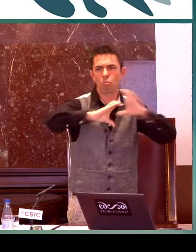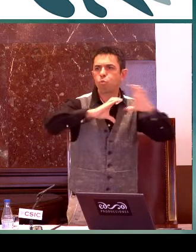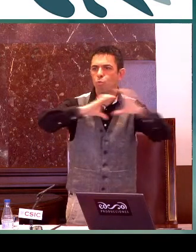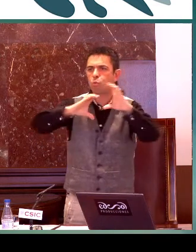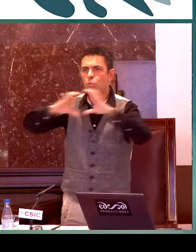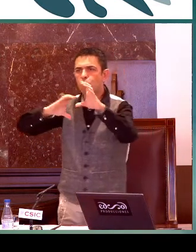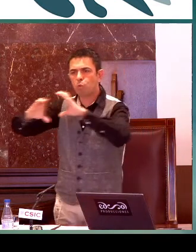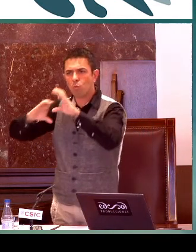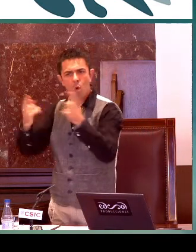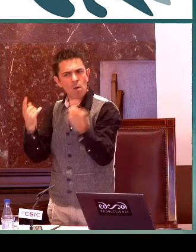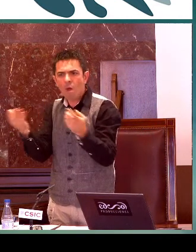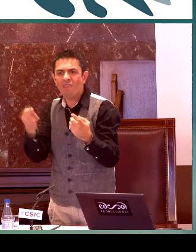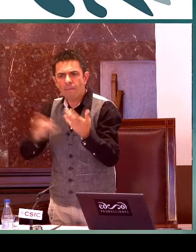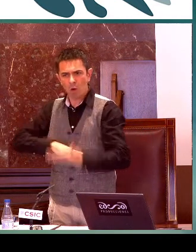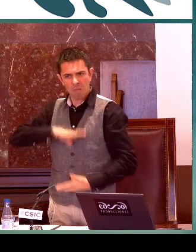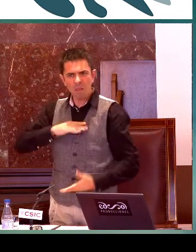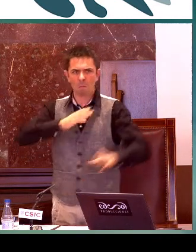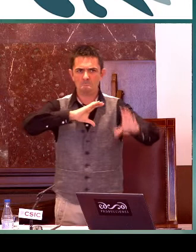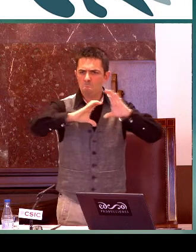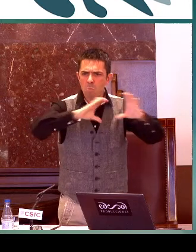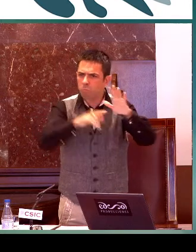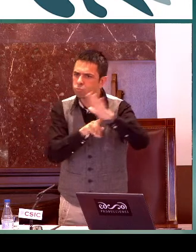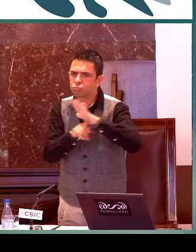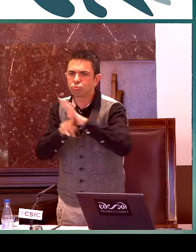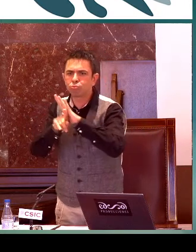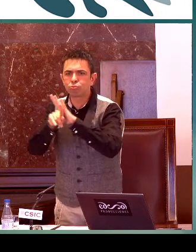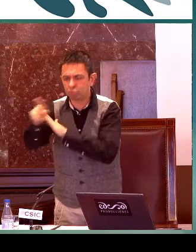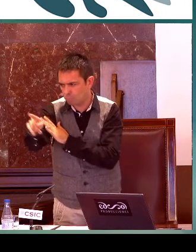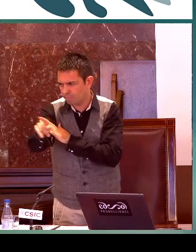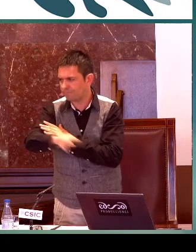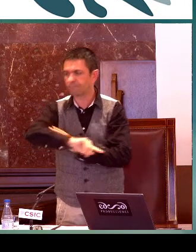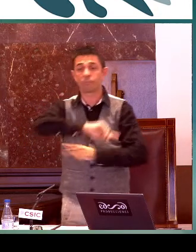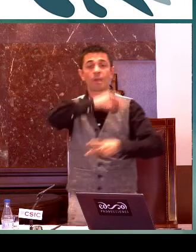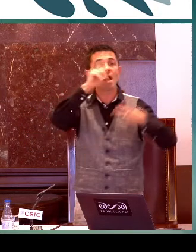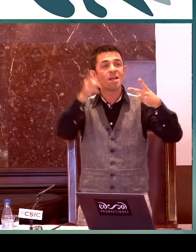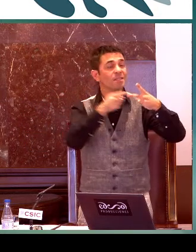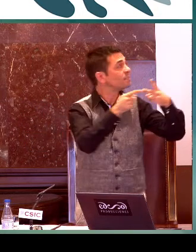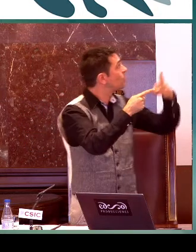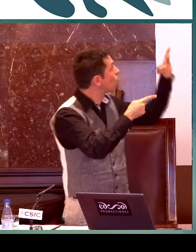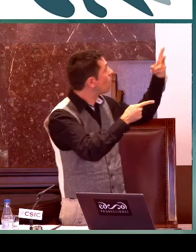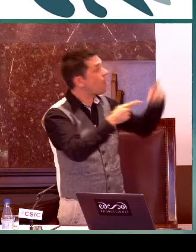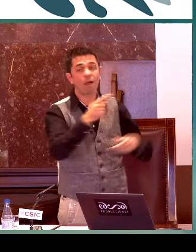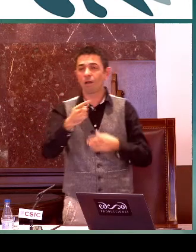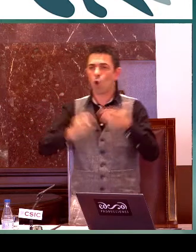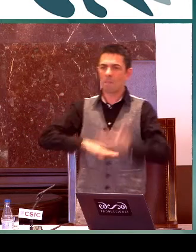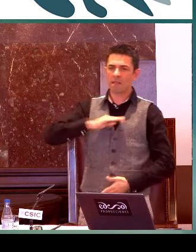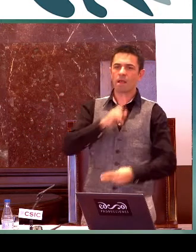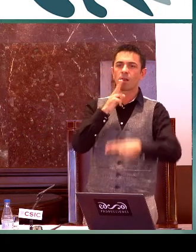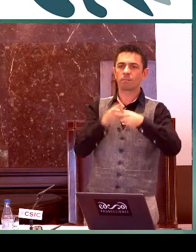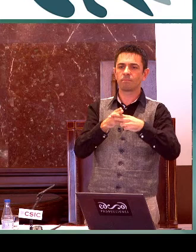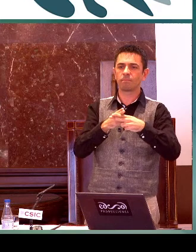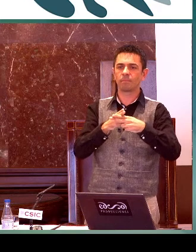en las que el alumnado se podrá comunicar, debe adquirir esas competencias y desarrollarse en esa lengua. La segunda